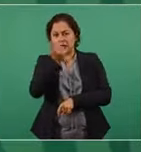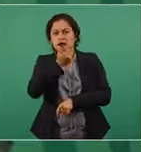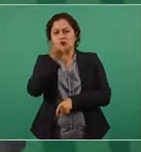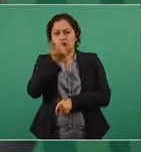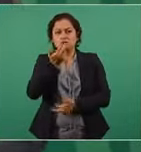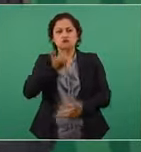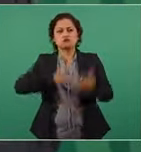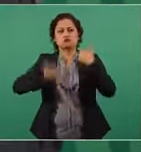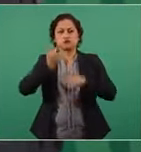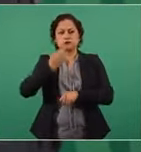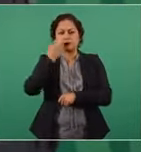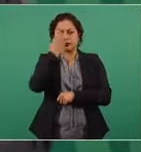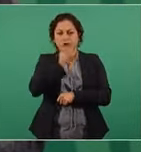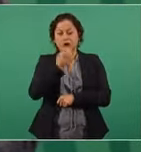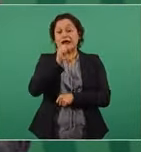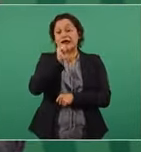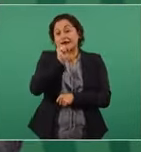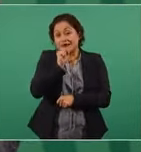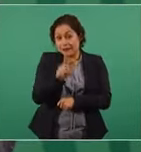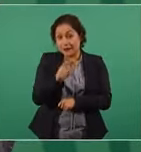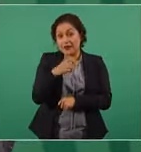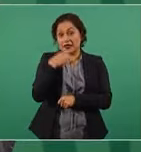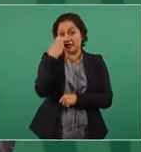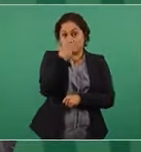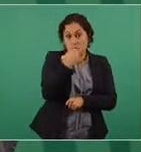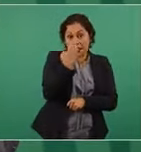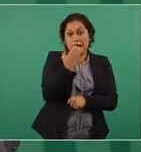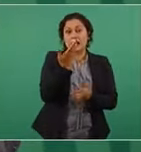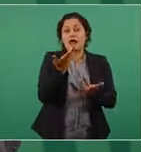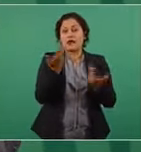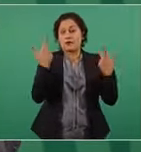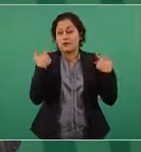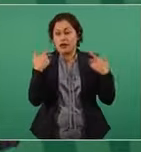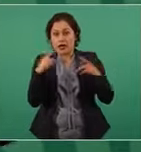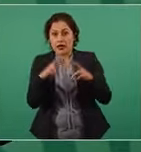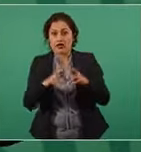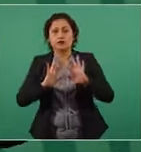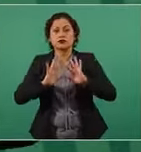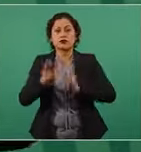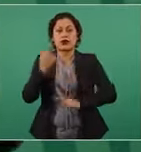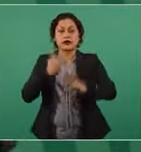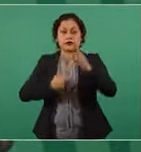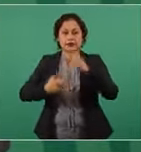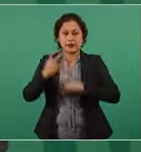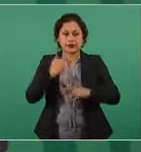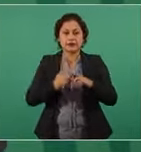escuelas con maestros, con alumnos en todo el país.